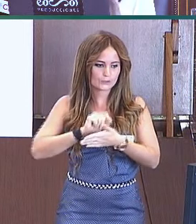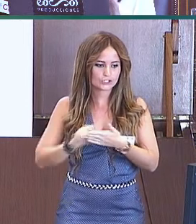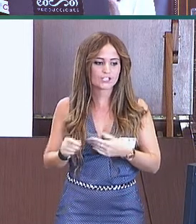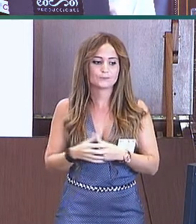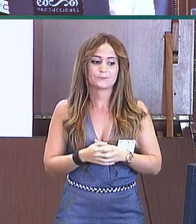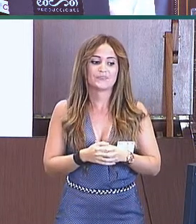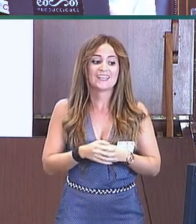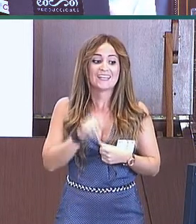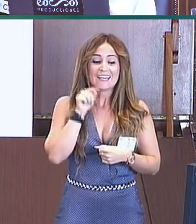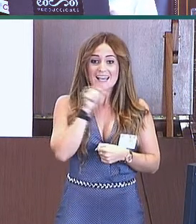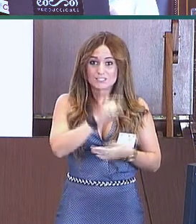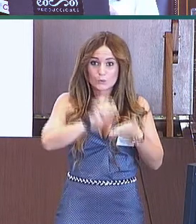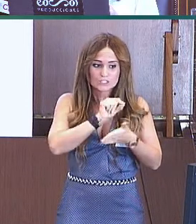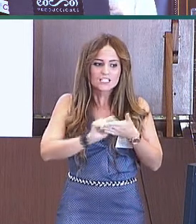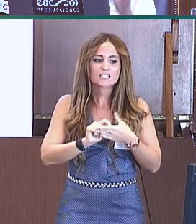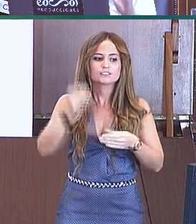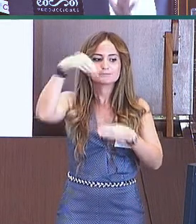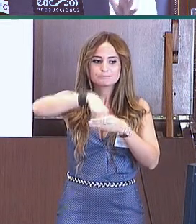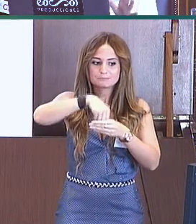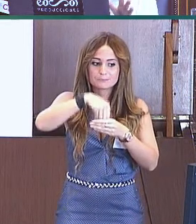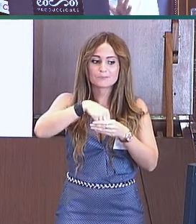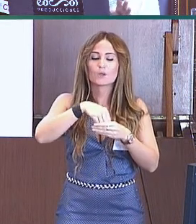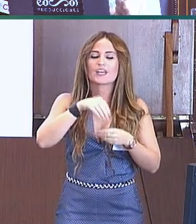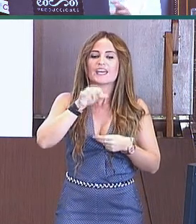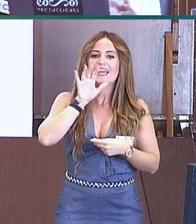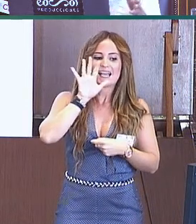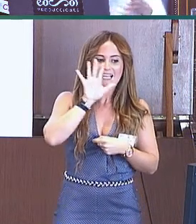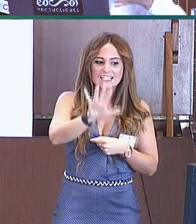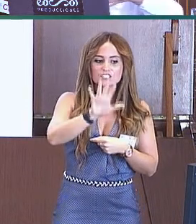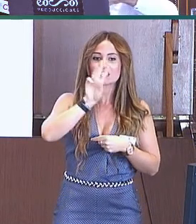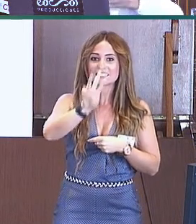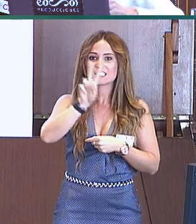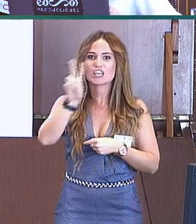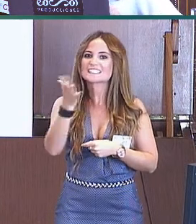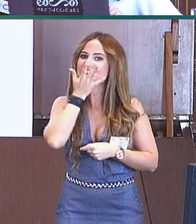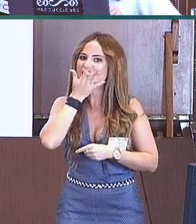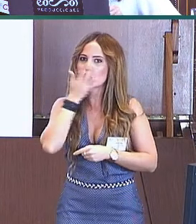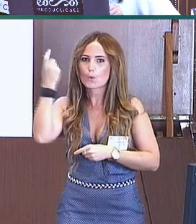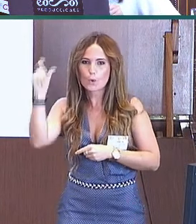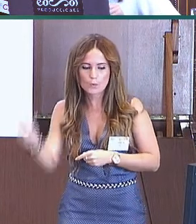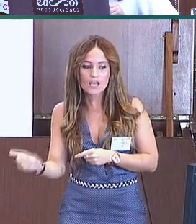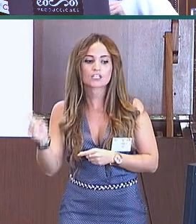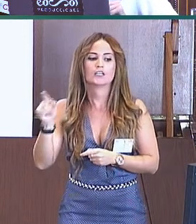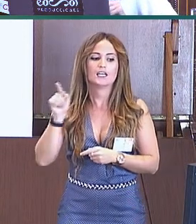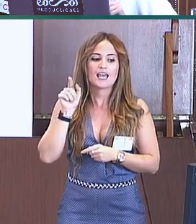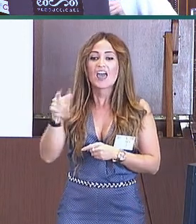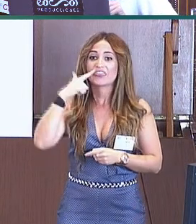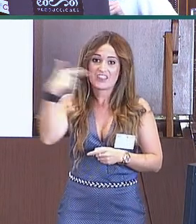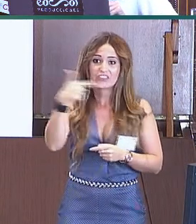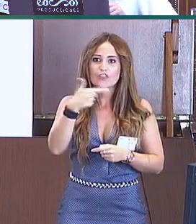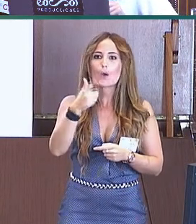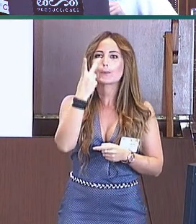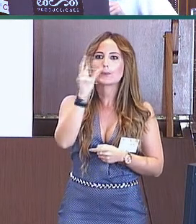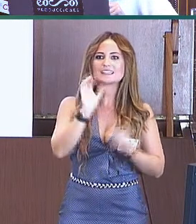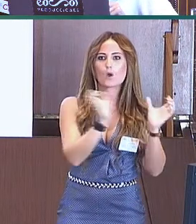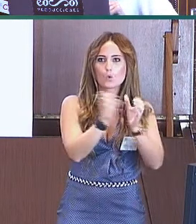Bien, ¿no? Vale. Pues, el cuestionario original, que ya, como decía antes, aparece ya citado